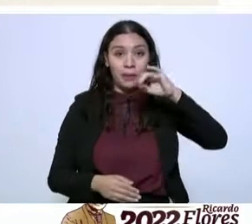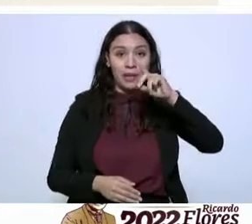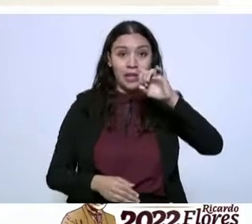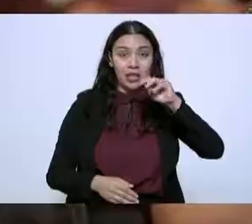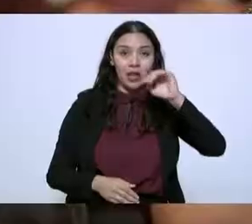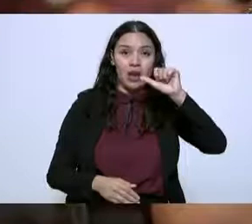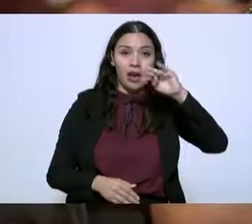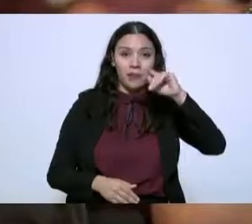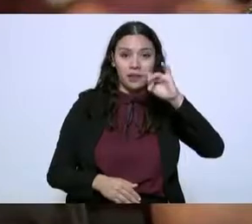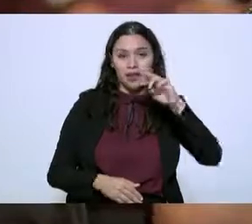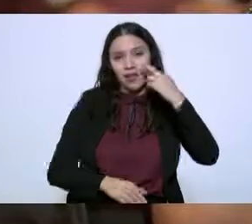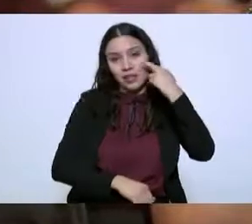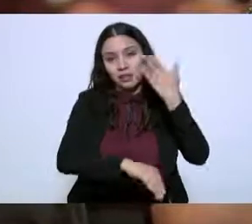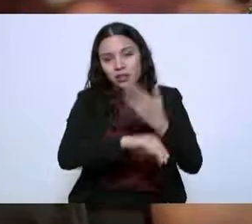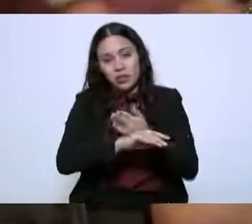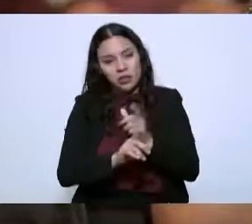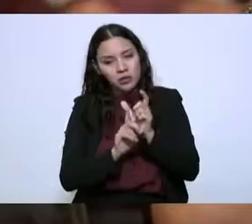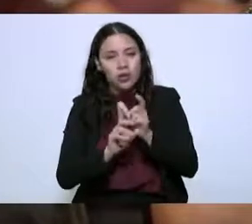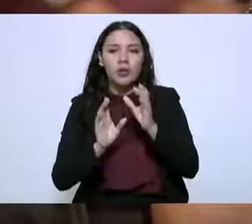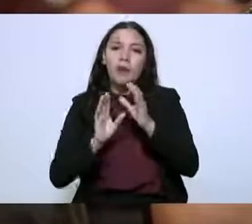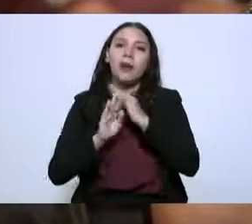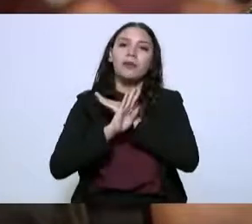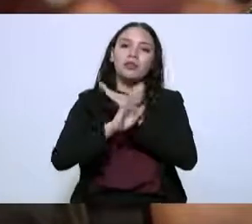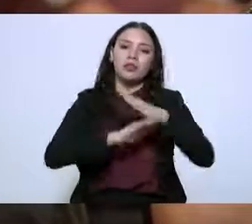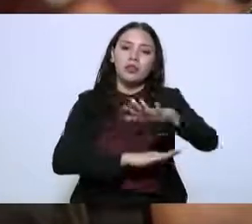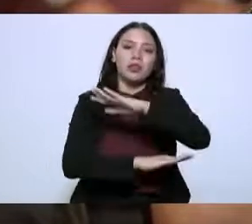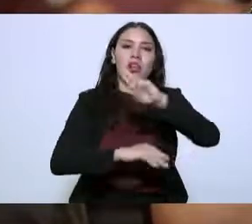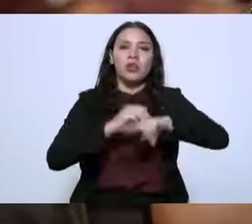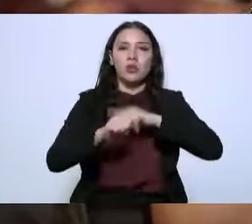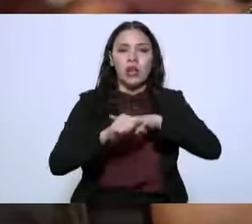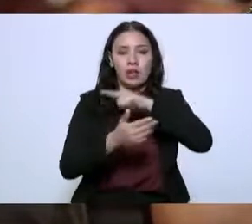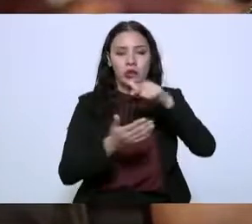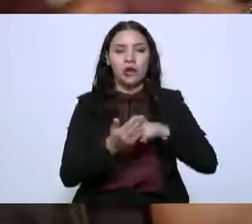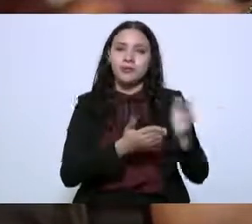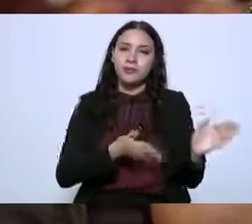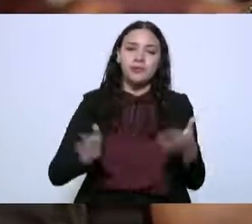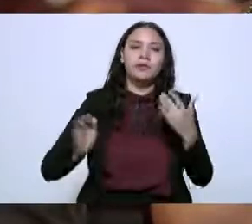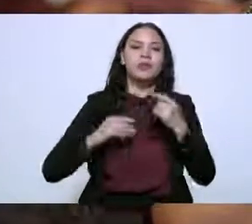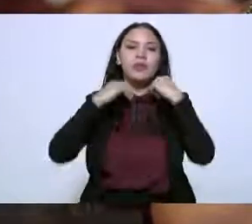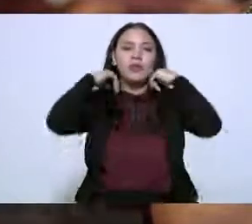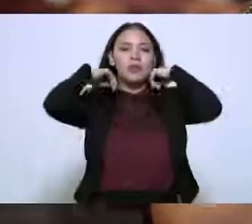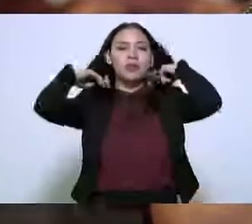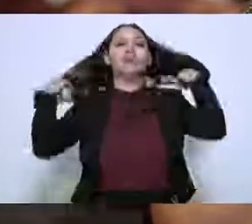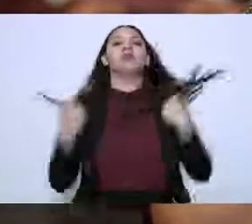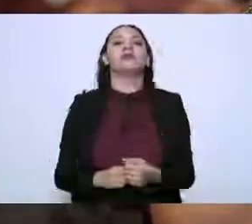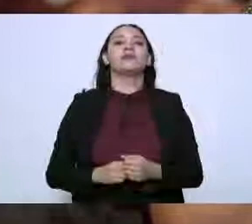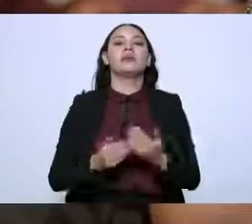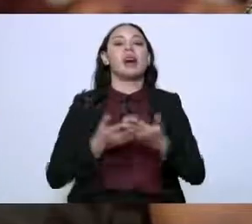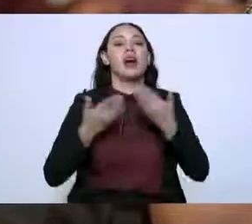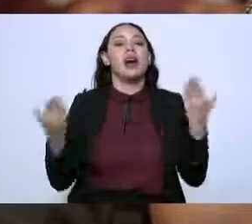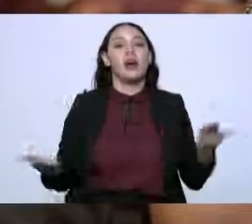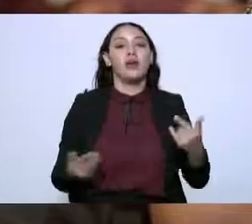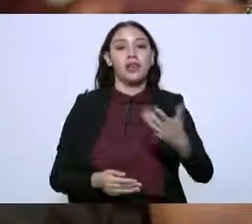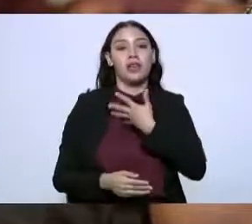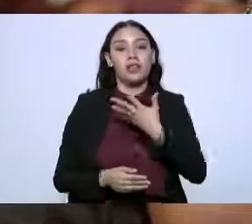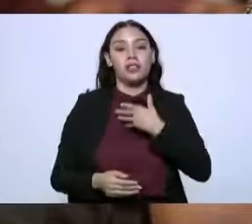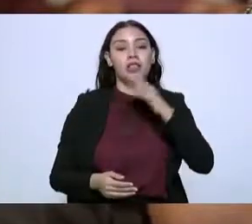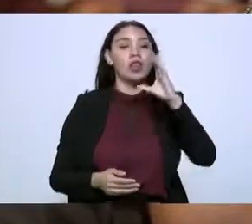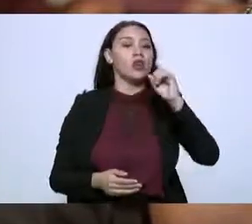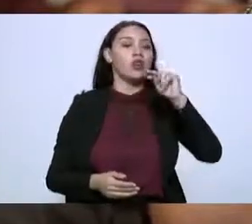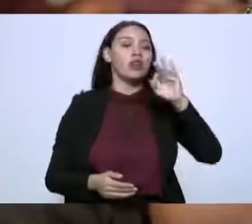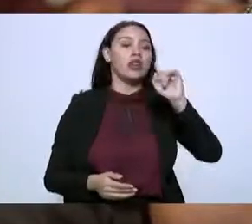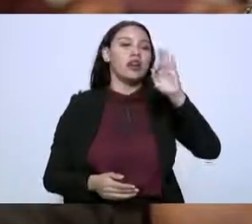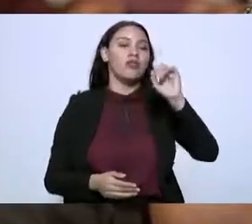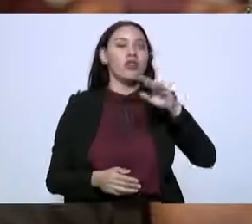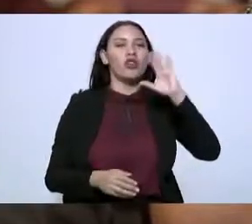con la Comisión Nacional de Áreas Naturales Protegidas. La siguiente, por favor. En el caso de la CONAFOR, la